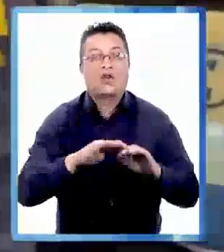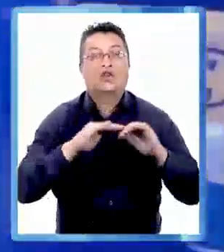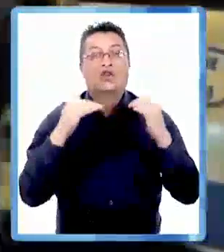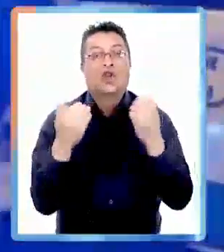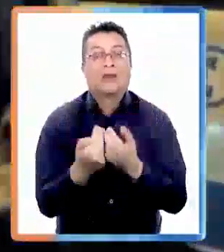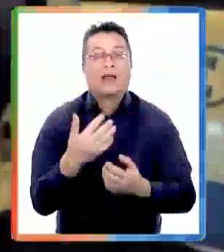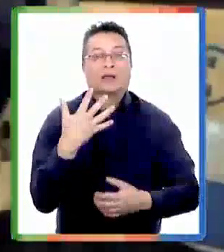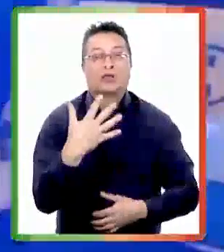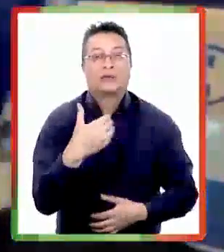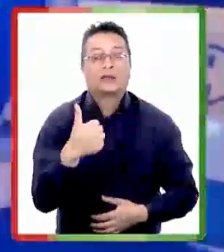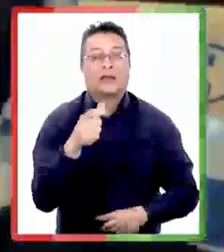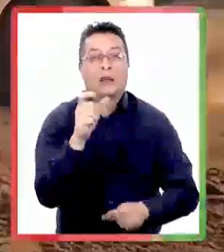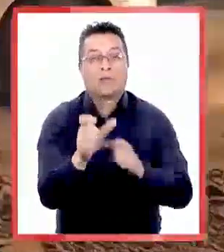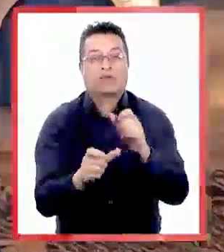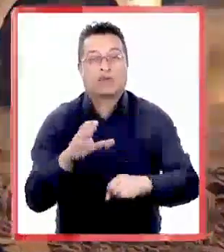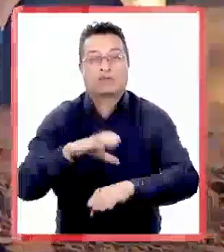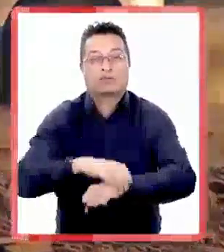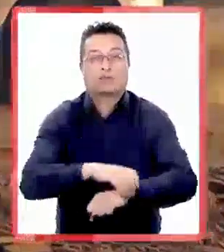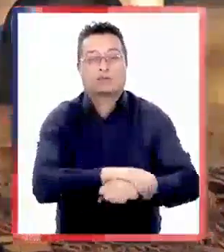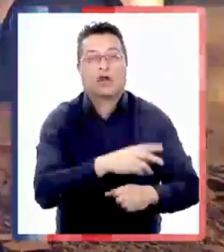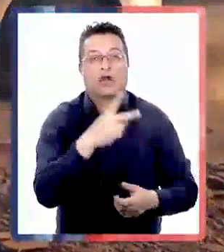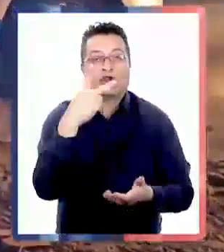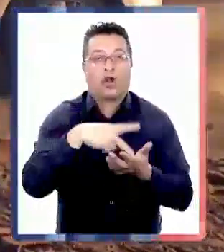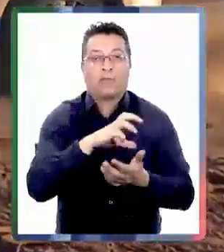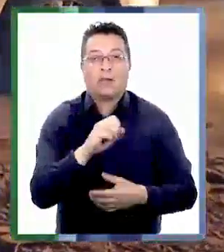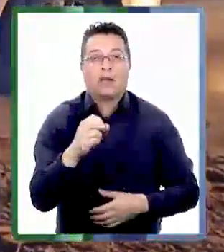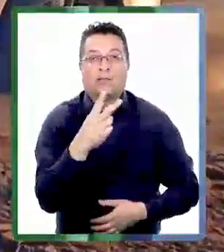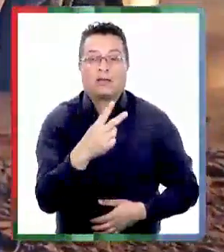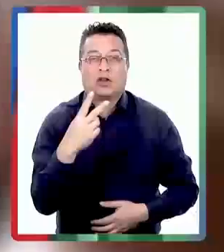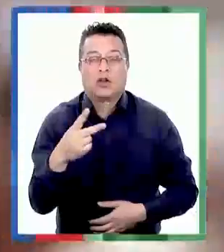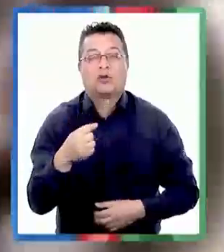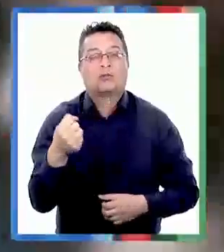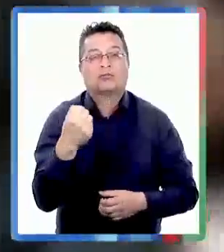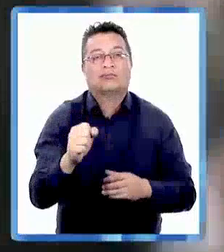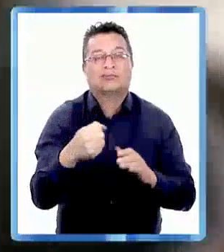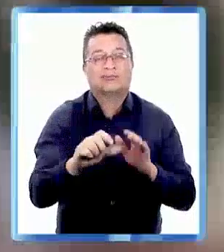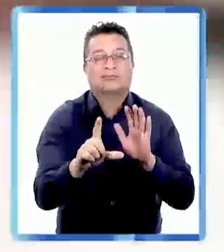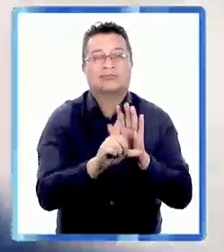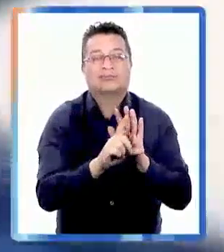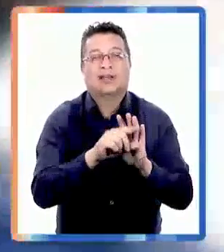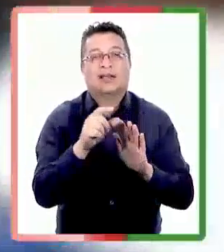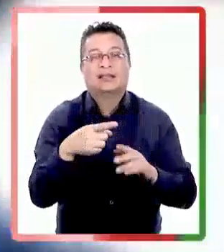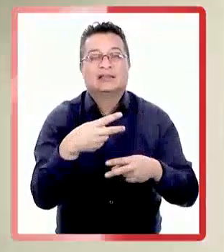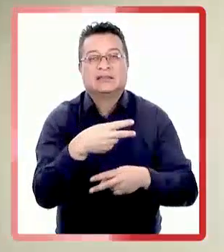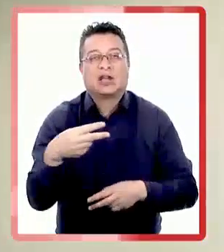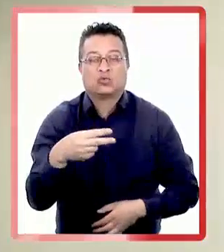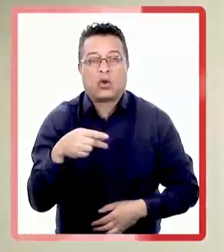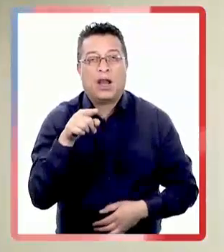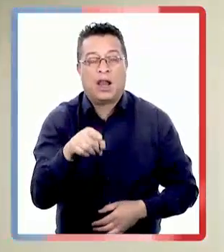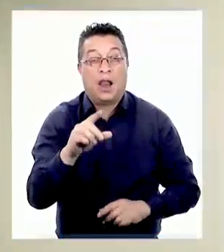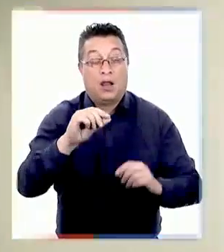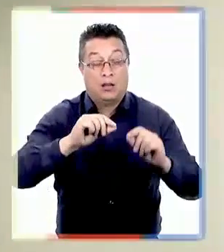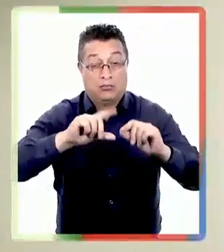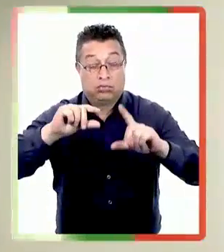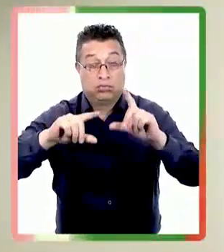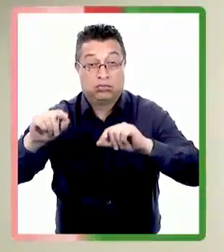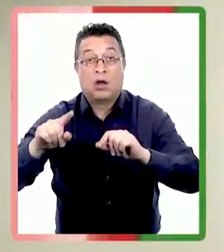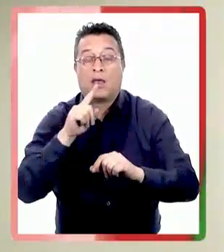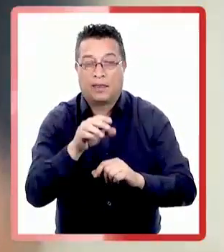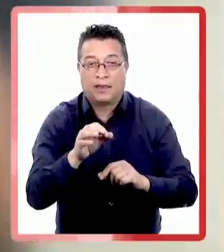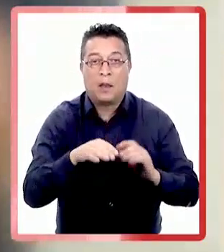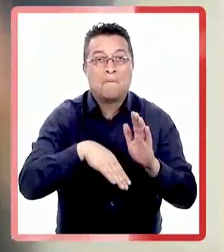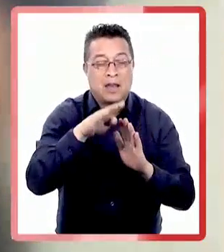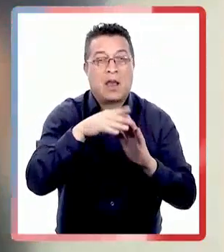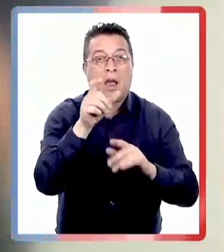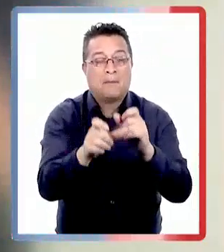Antofagasta dejando un total de 56 personas detenidas en 2022 en el contexto de delitos sexuales las estadísticas indican